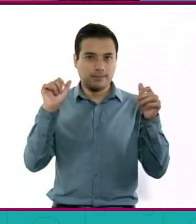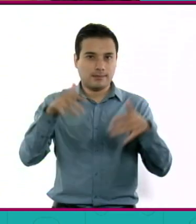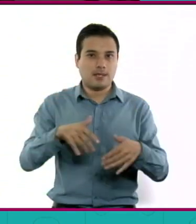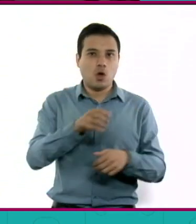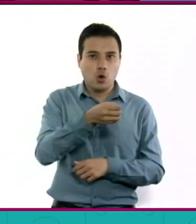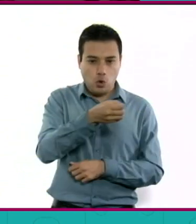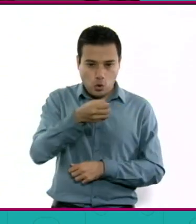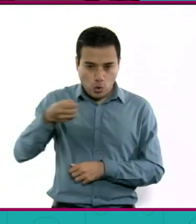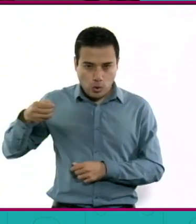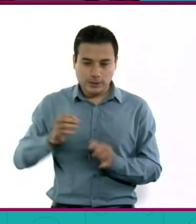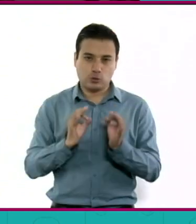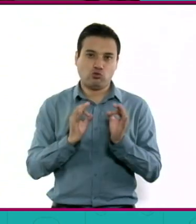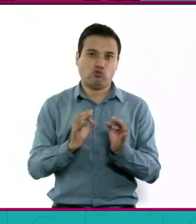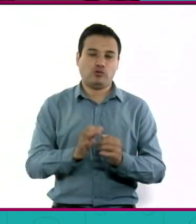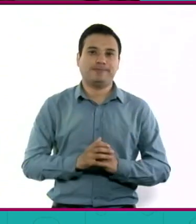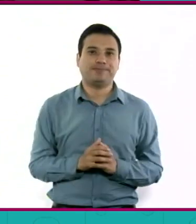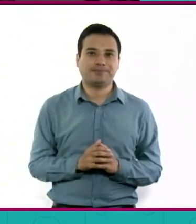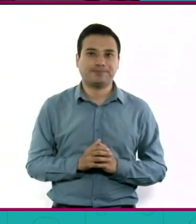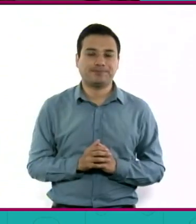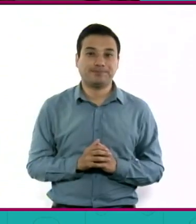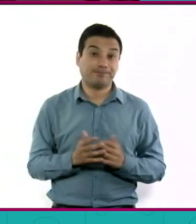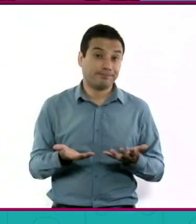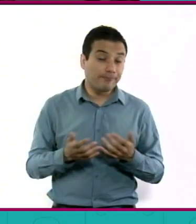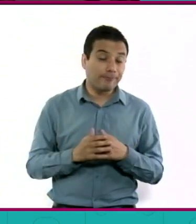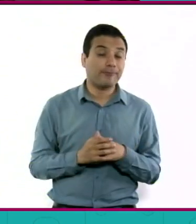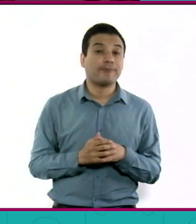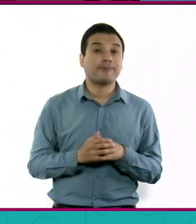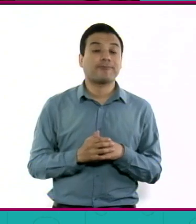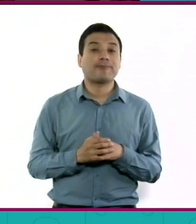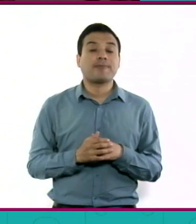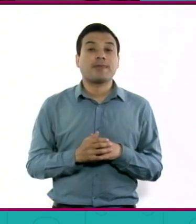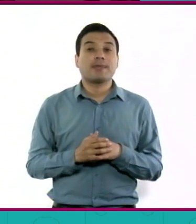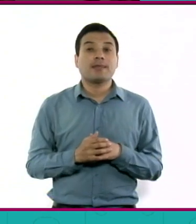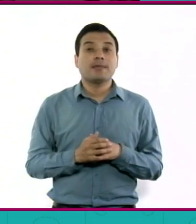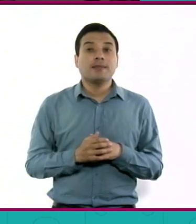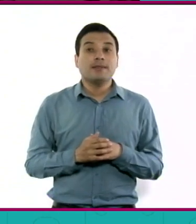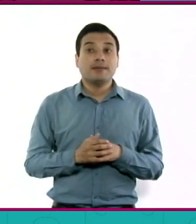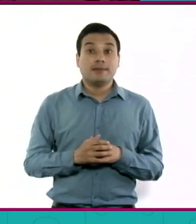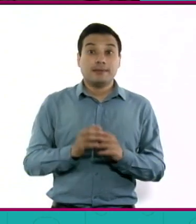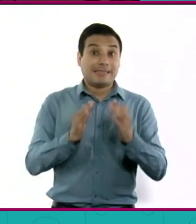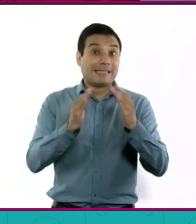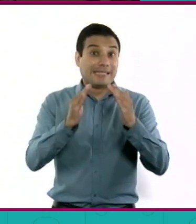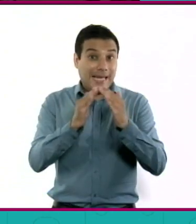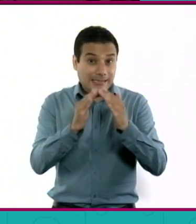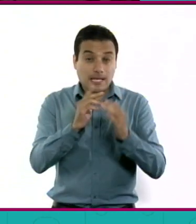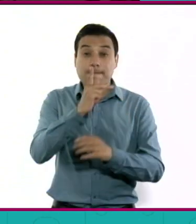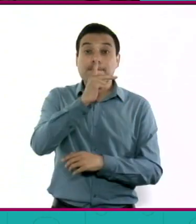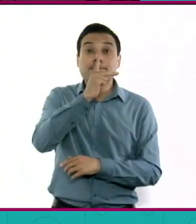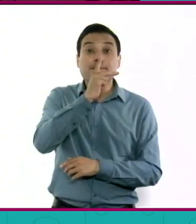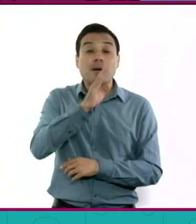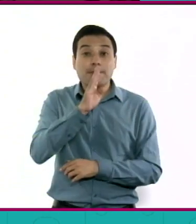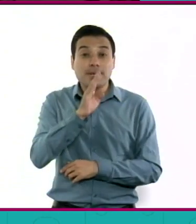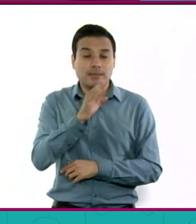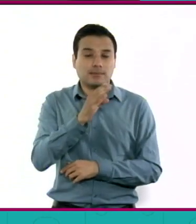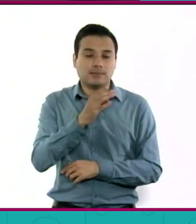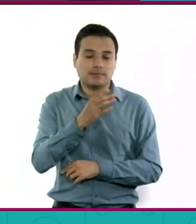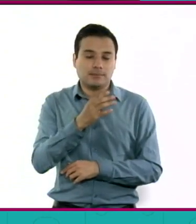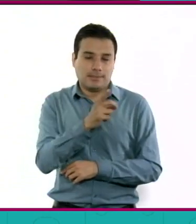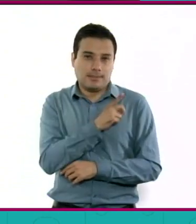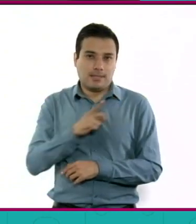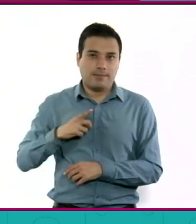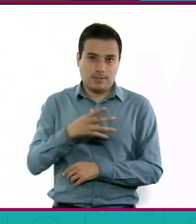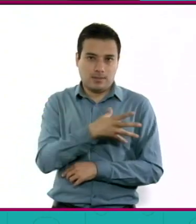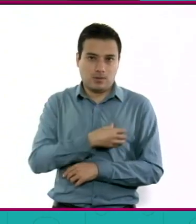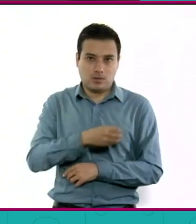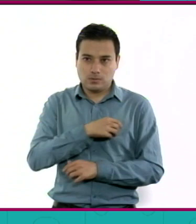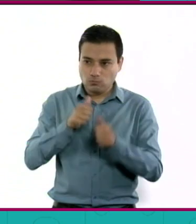cuidar las diferentes barreras, en casa nos va a ayudar a estar más atentos a nuestros niños, yo sé que como mamás y papás siempre han estado atentos,